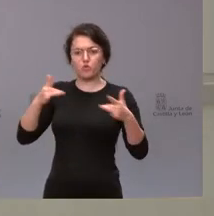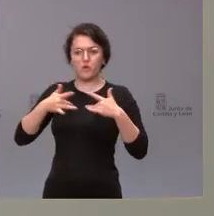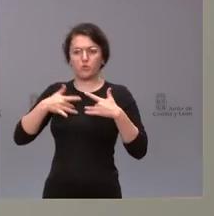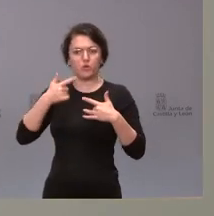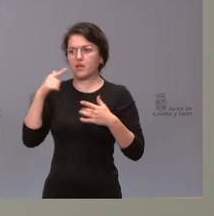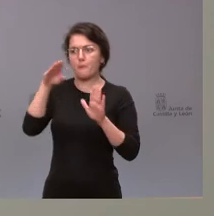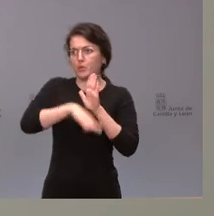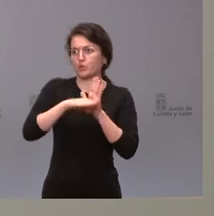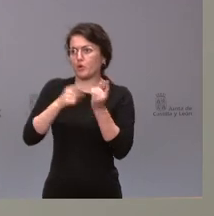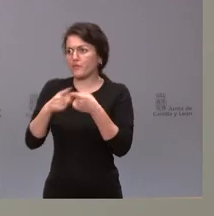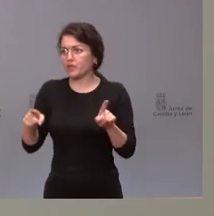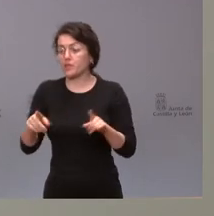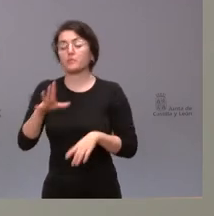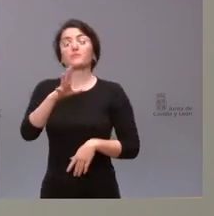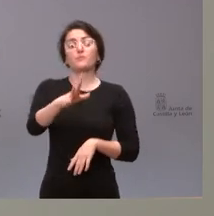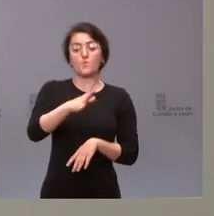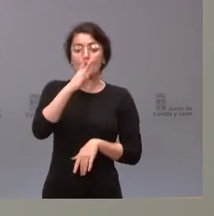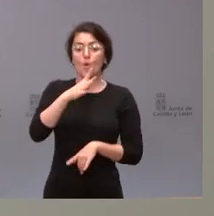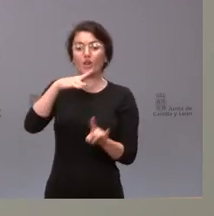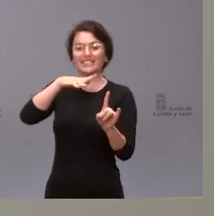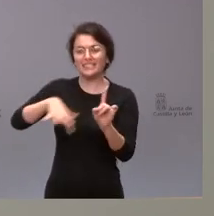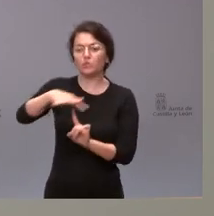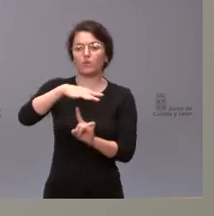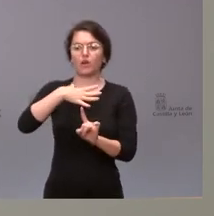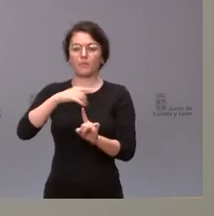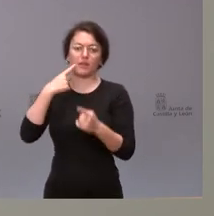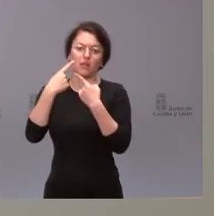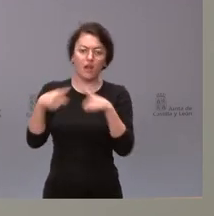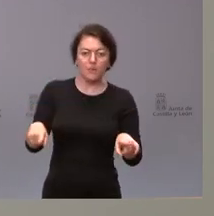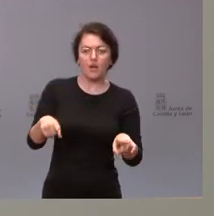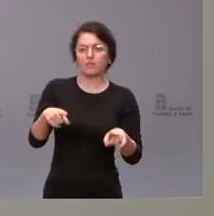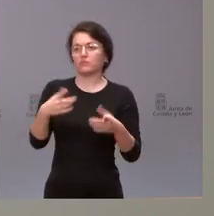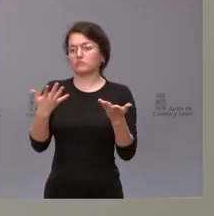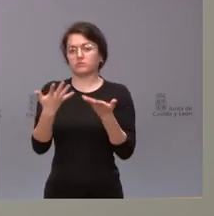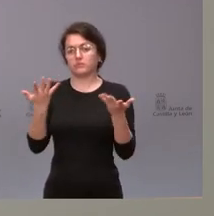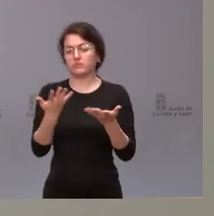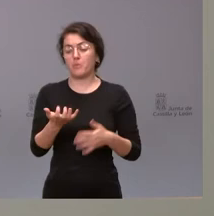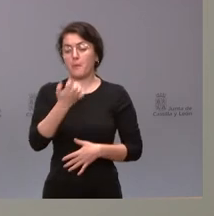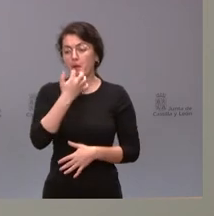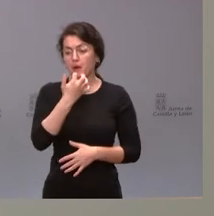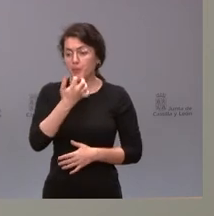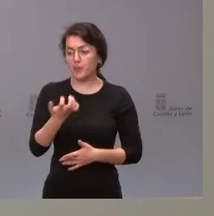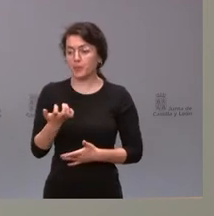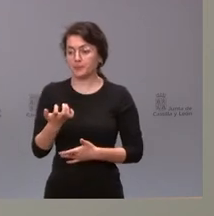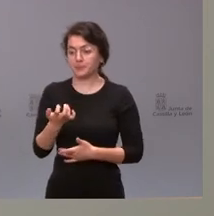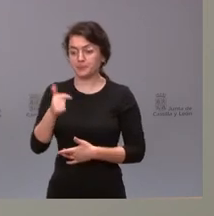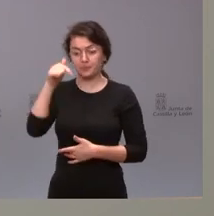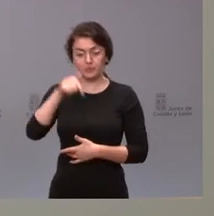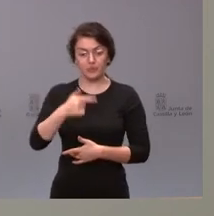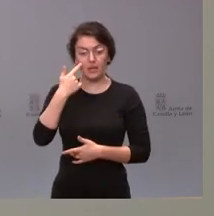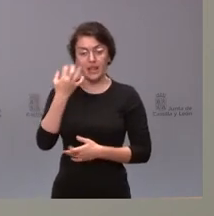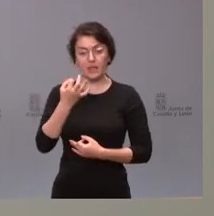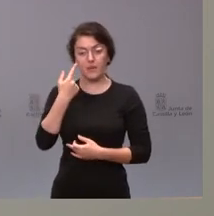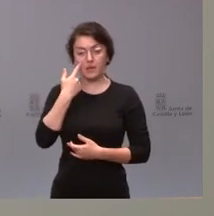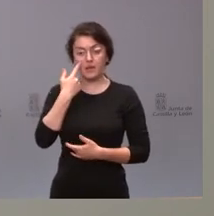Porque a veces cambian las circunstancias de los elementos objetivos o subjetivos sobre los que se actúa. En este caso hay que valorar el